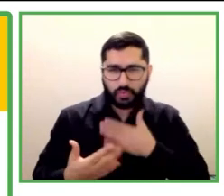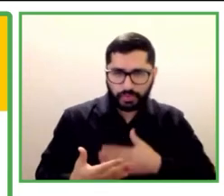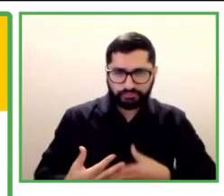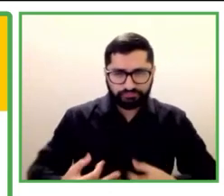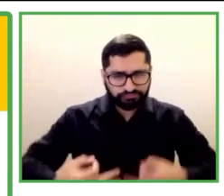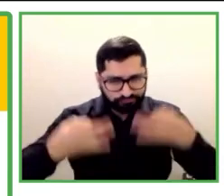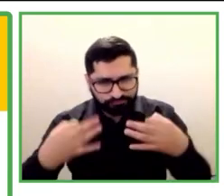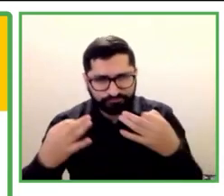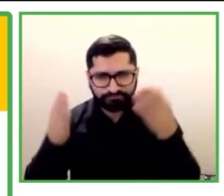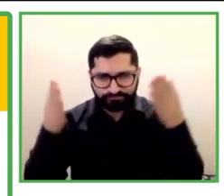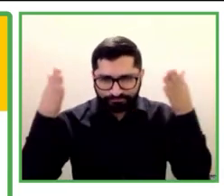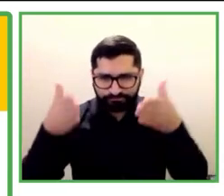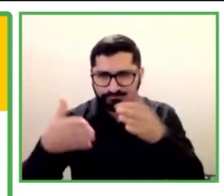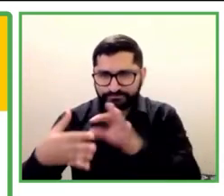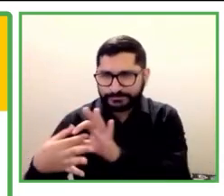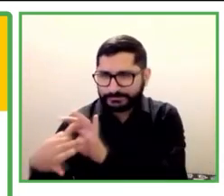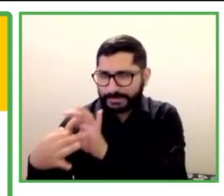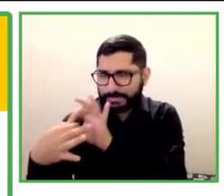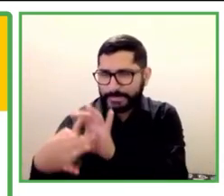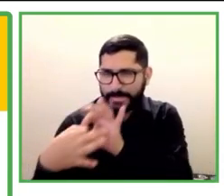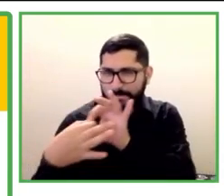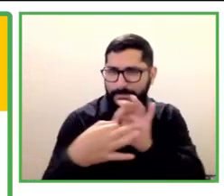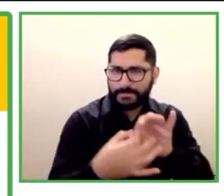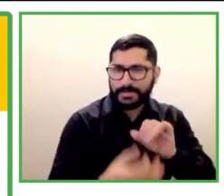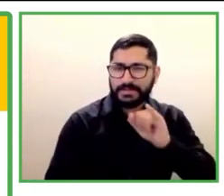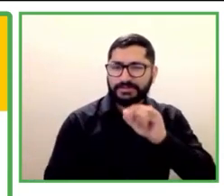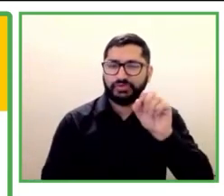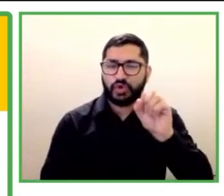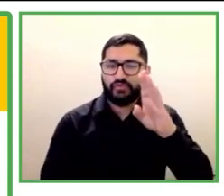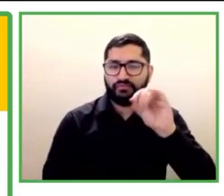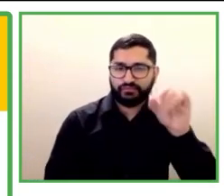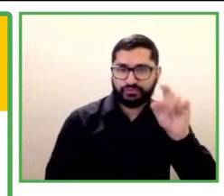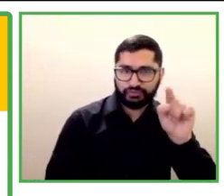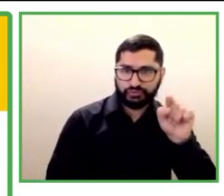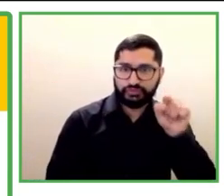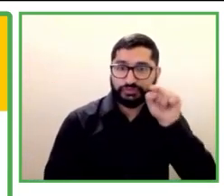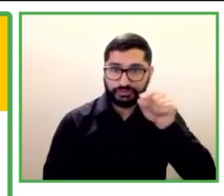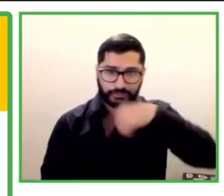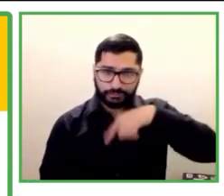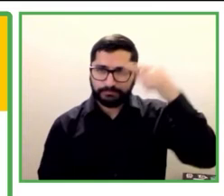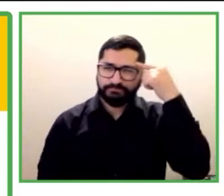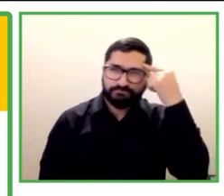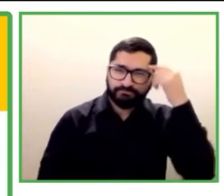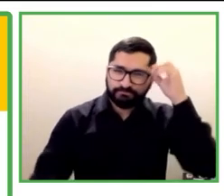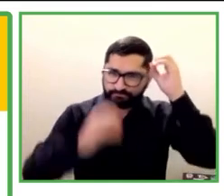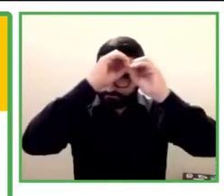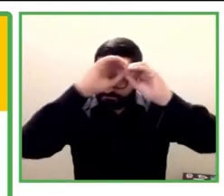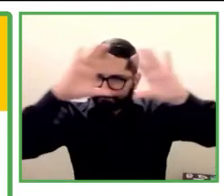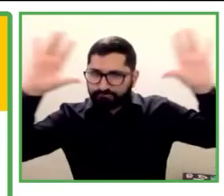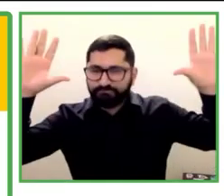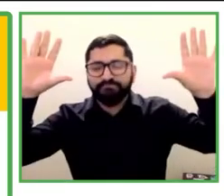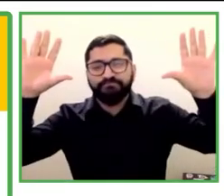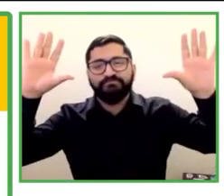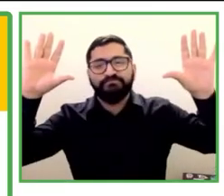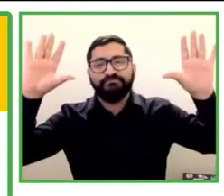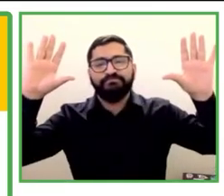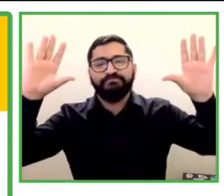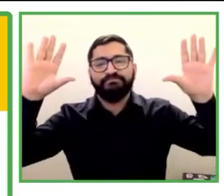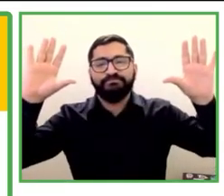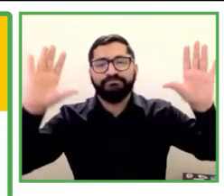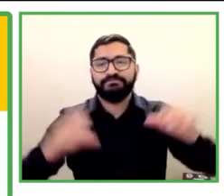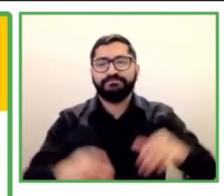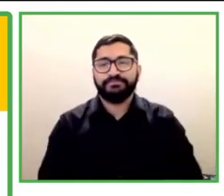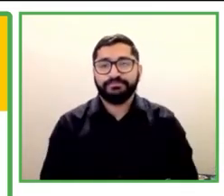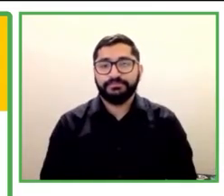¿Qué hacemos? Nosotros pensamos que Youth for Disabilities necesita habilidades del siglo XXI. Entonces,